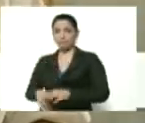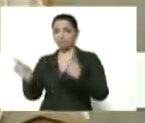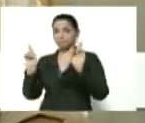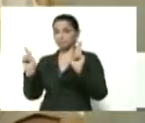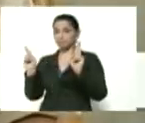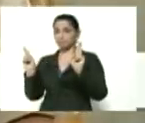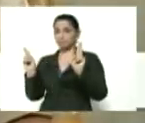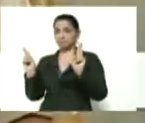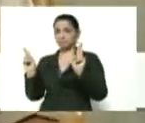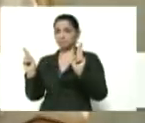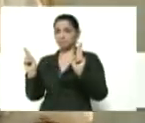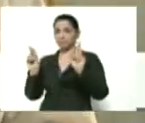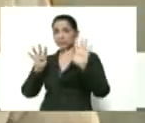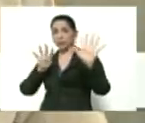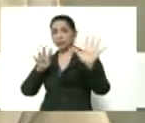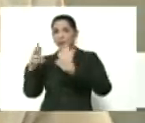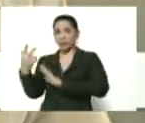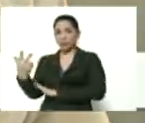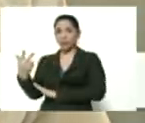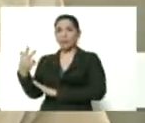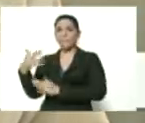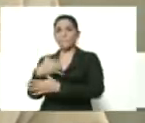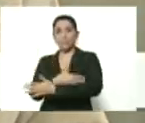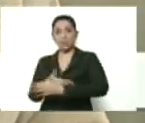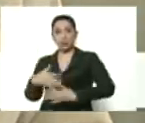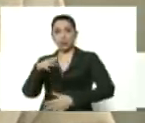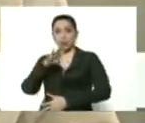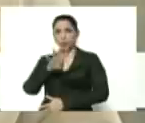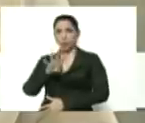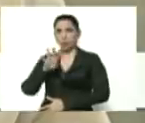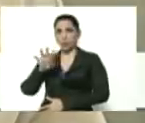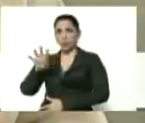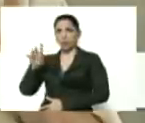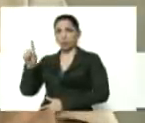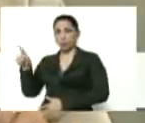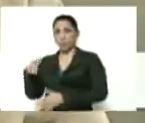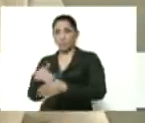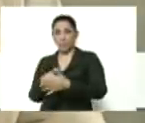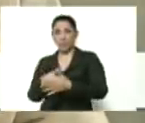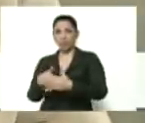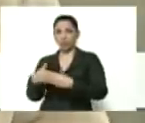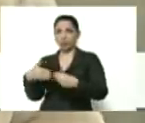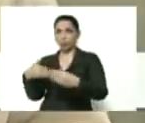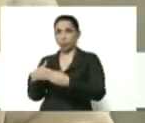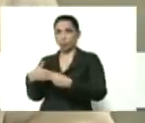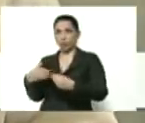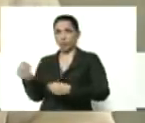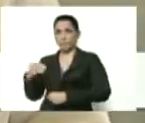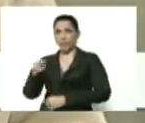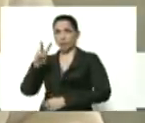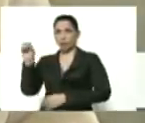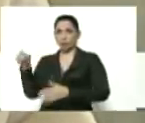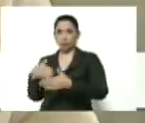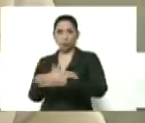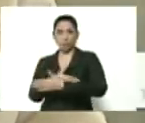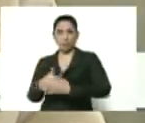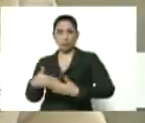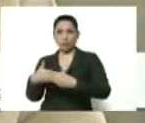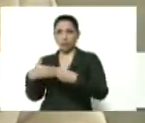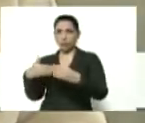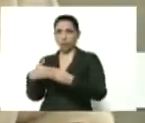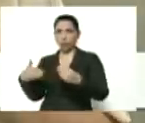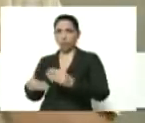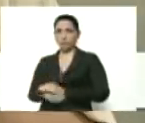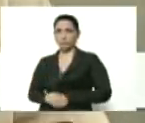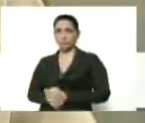unos 23 millones 442 mil dólares, más 200 millones de dólares, presidente, que